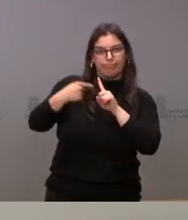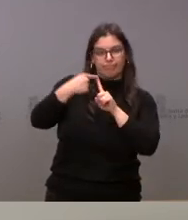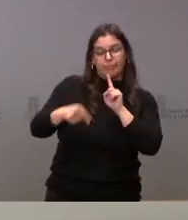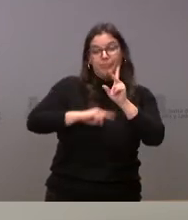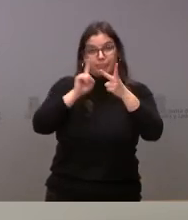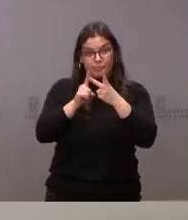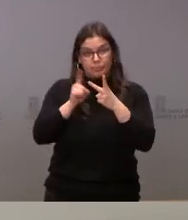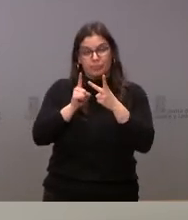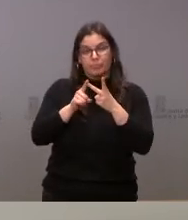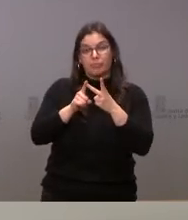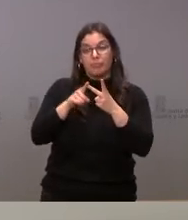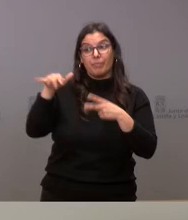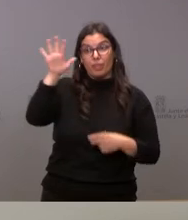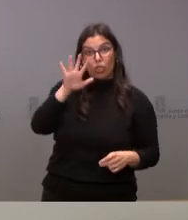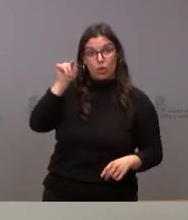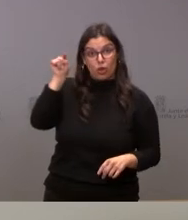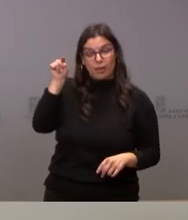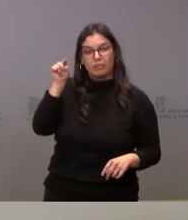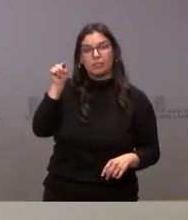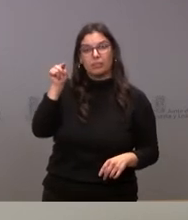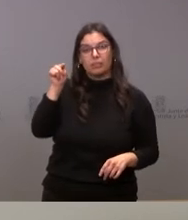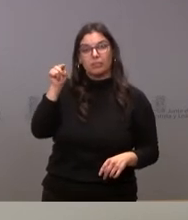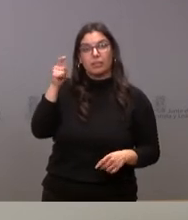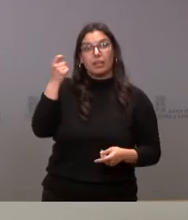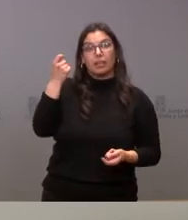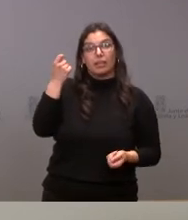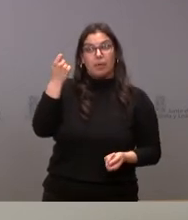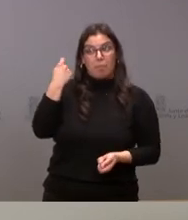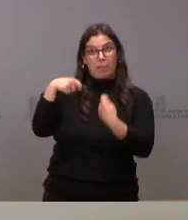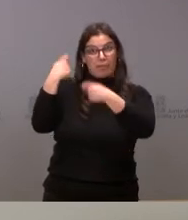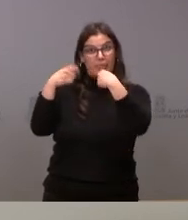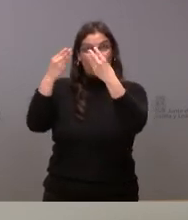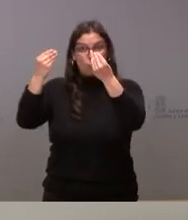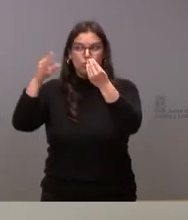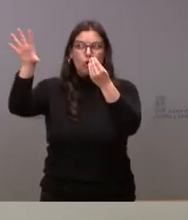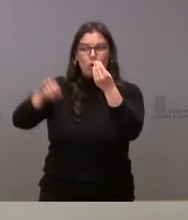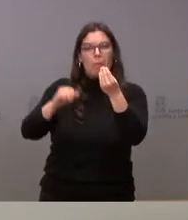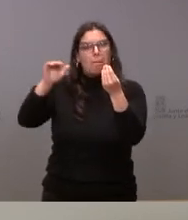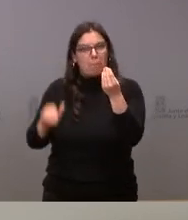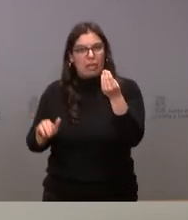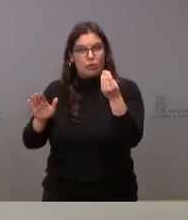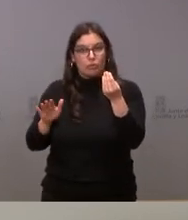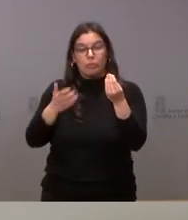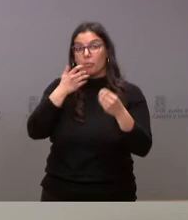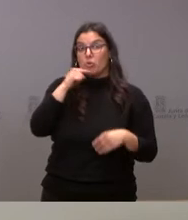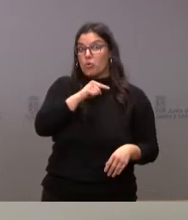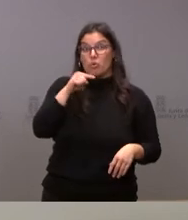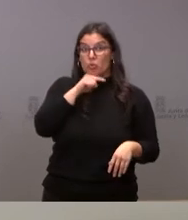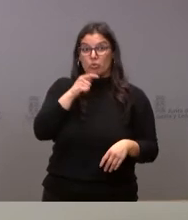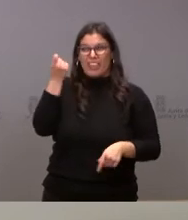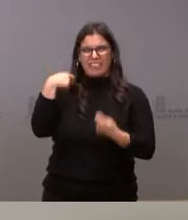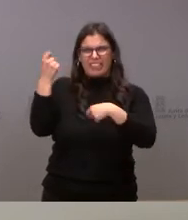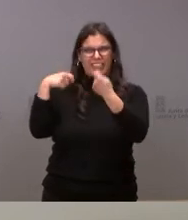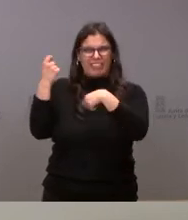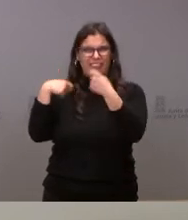segundo lugar, que además es una zona de la que exportamos mucho más de la que importamos, con una gran diferencia. Si ven, con Rusia prácticamente exportamos